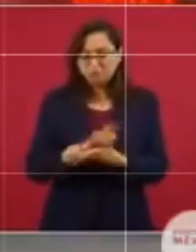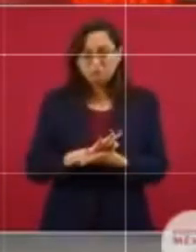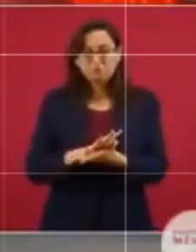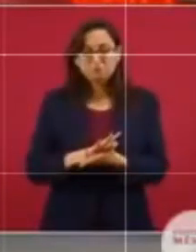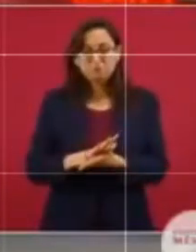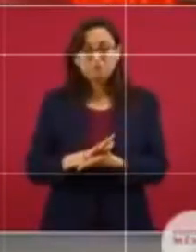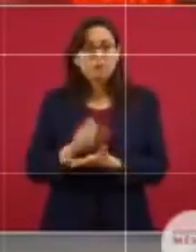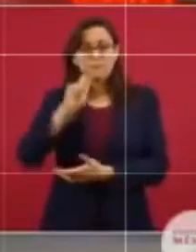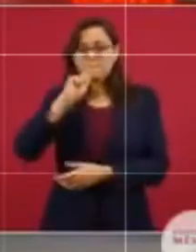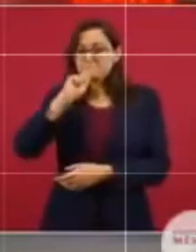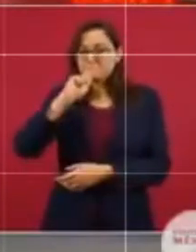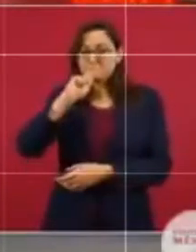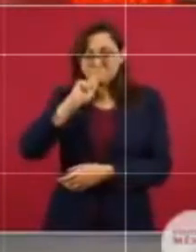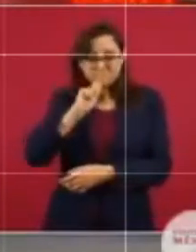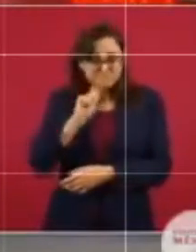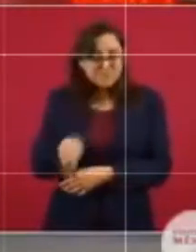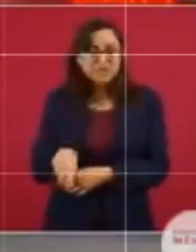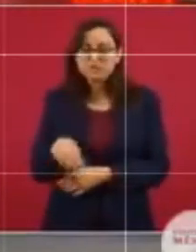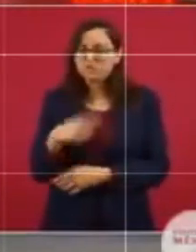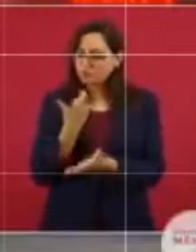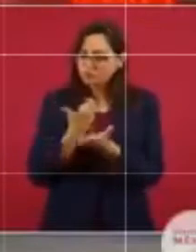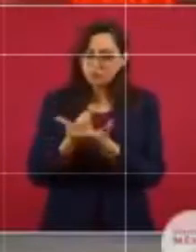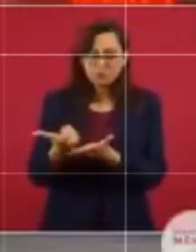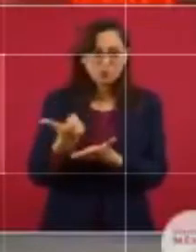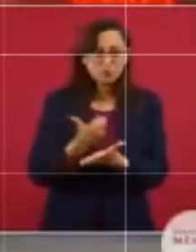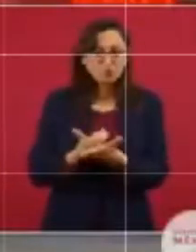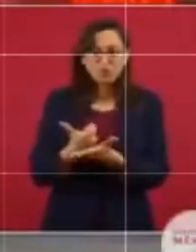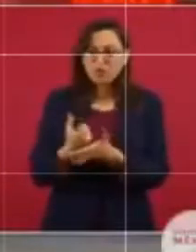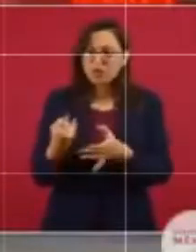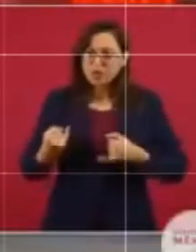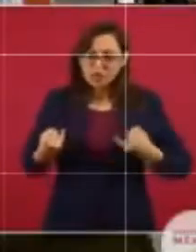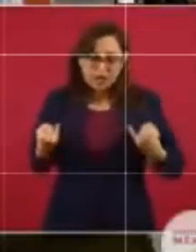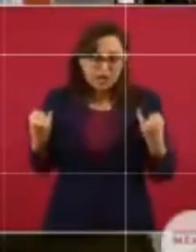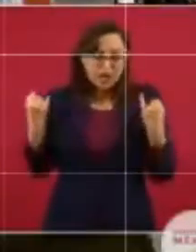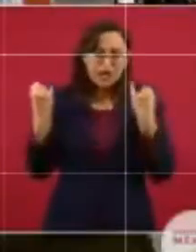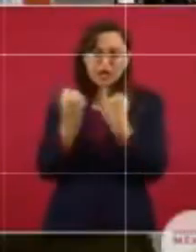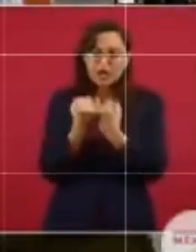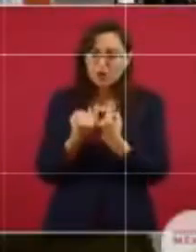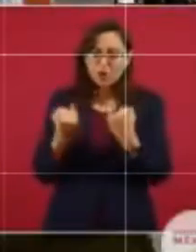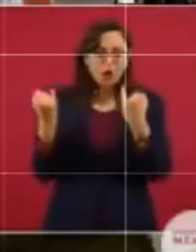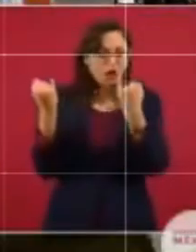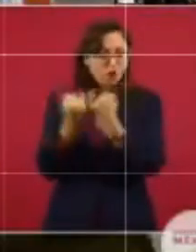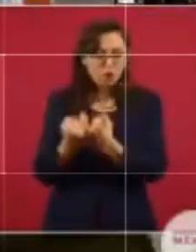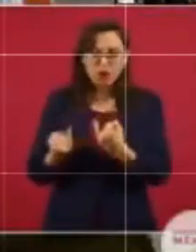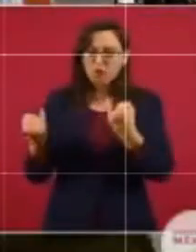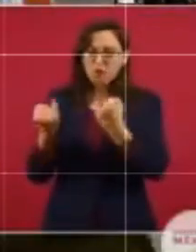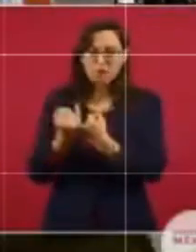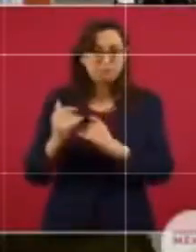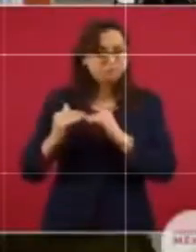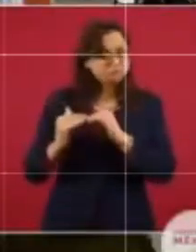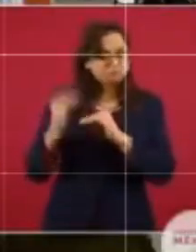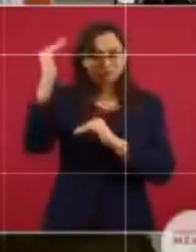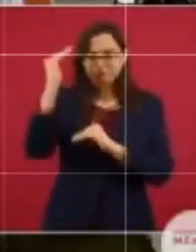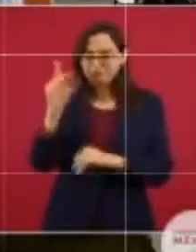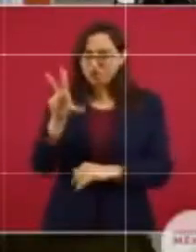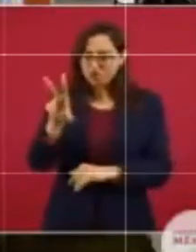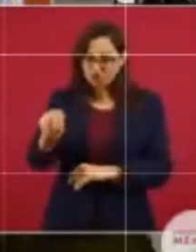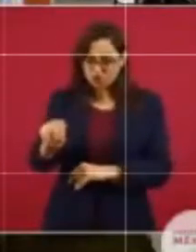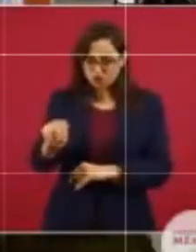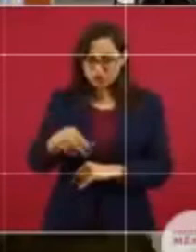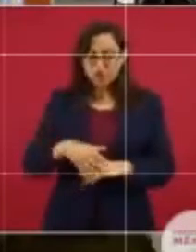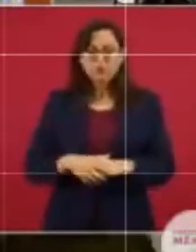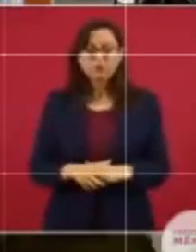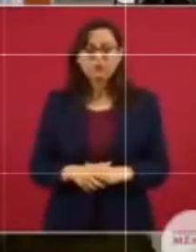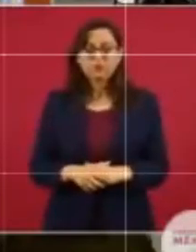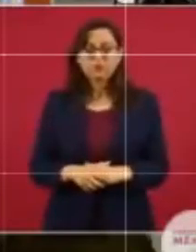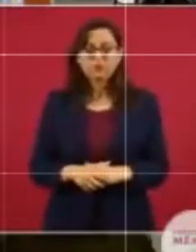producida con harina de maíz, se mantenga sin cambio. La actitud